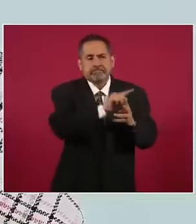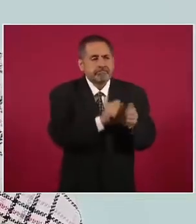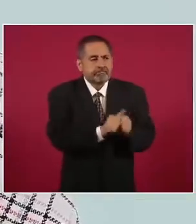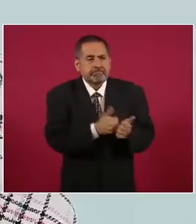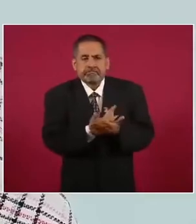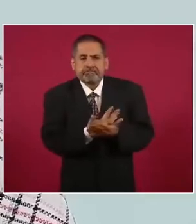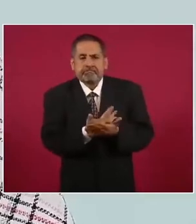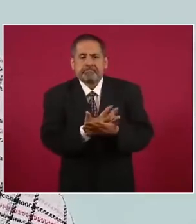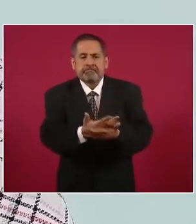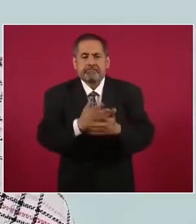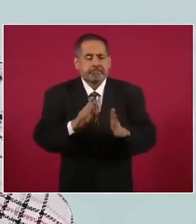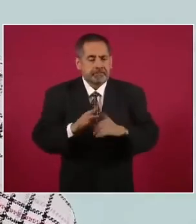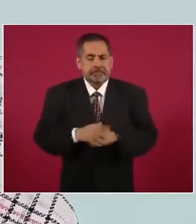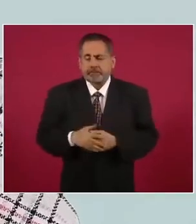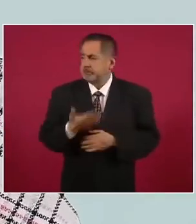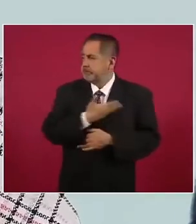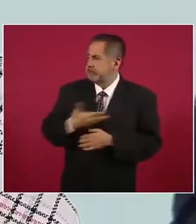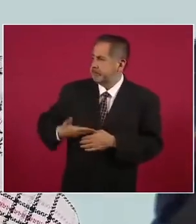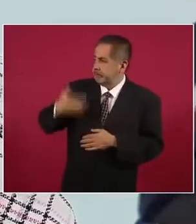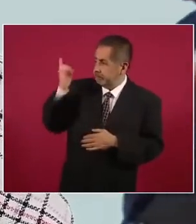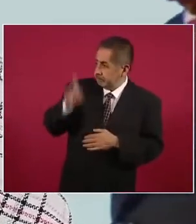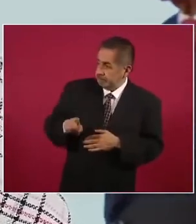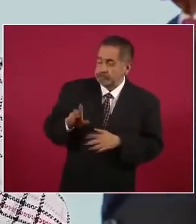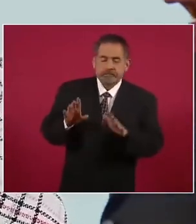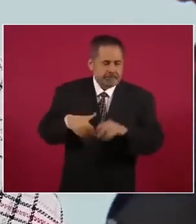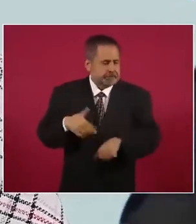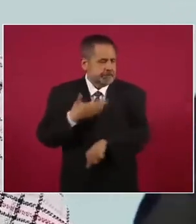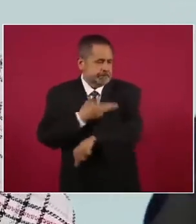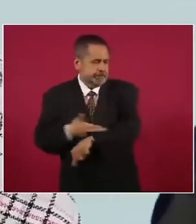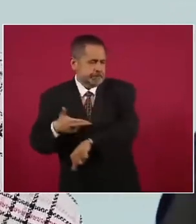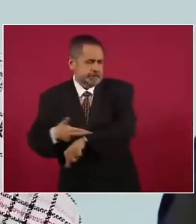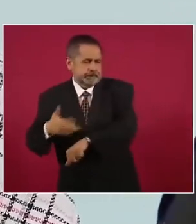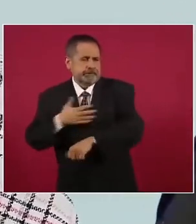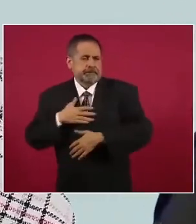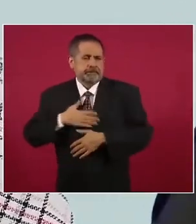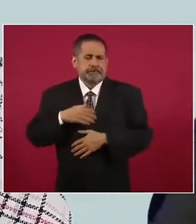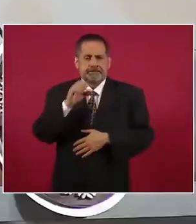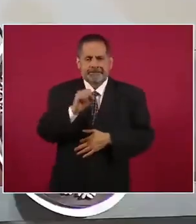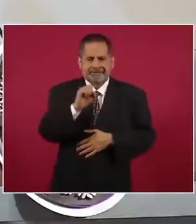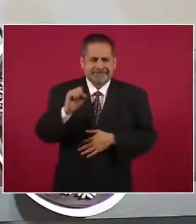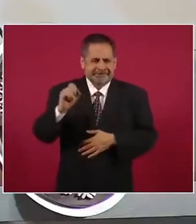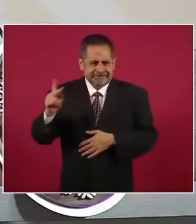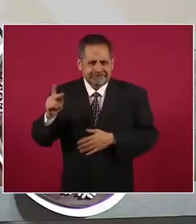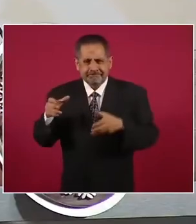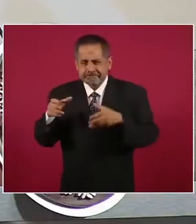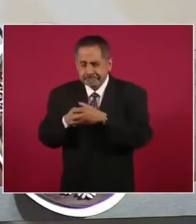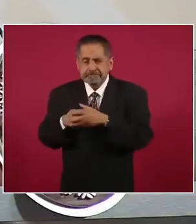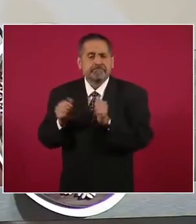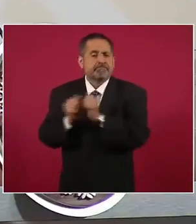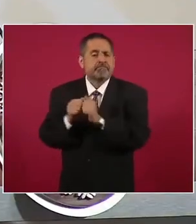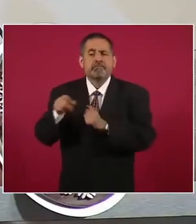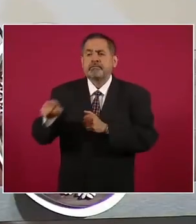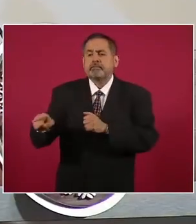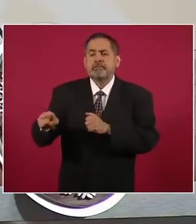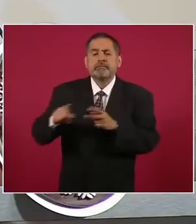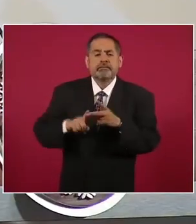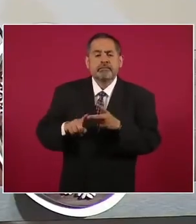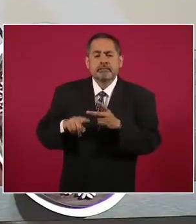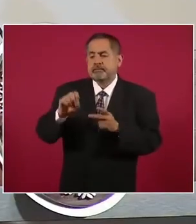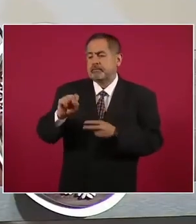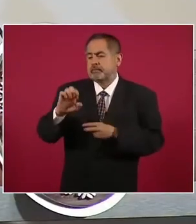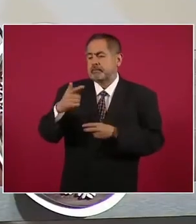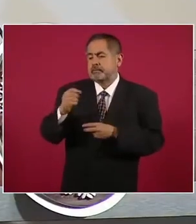Por instrucción presidencial, la Secretaría de Seguridad y Protección Ciudadana y la Secretaría de